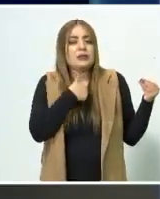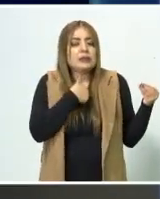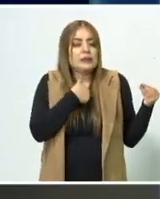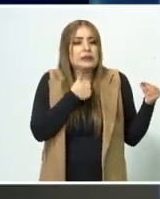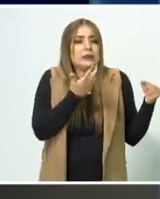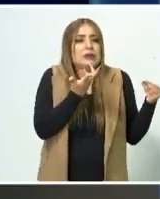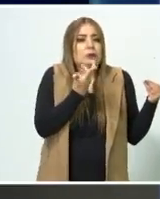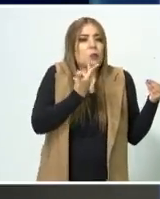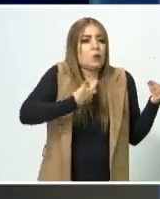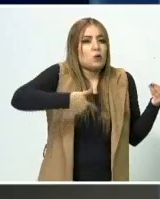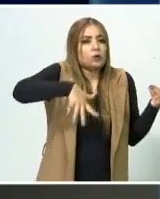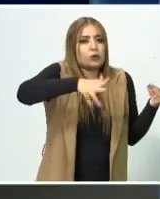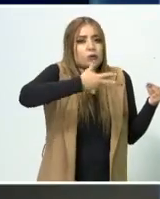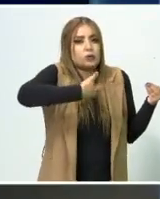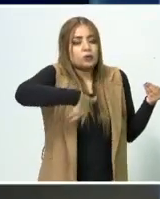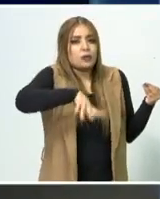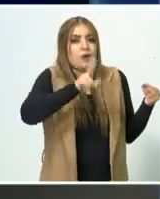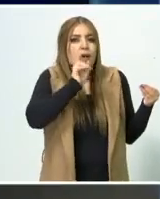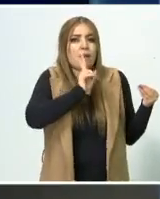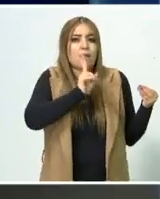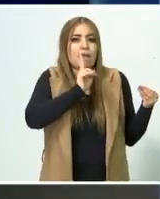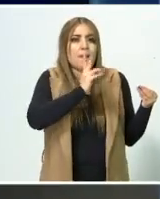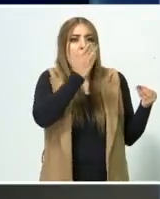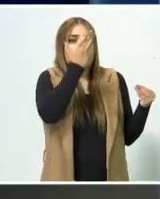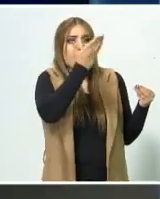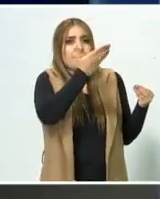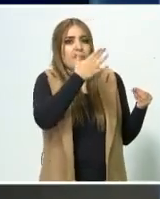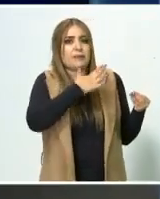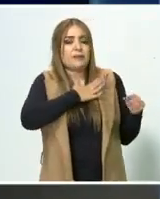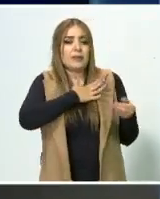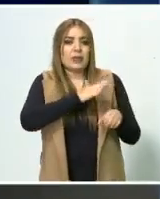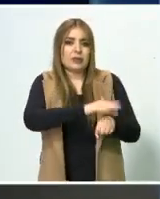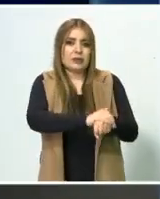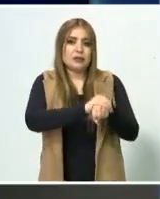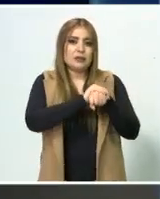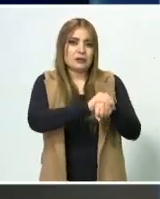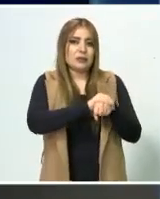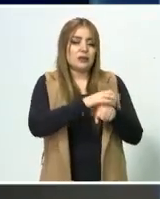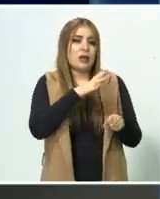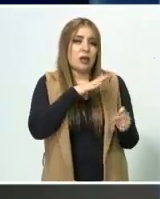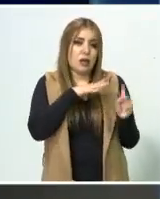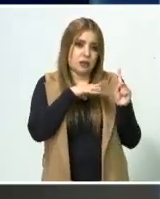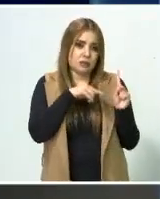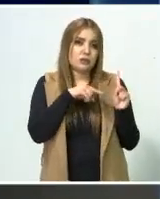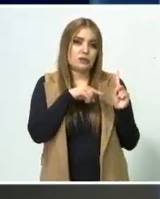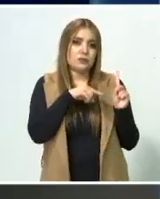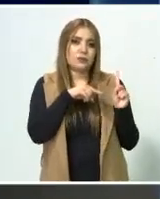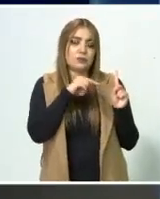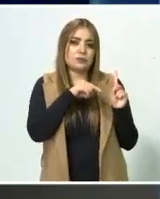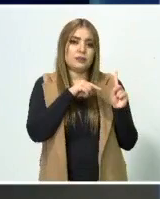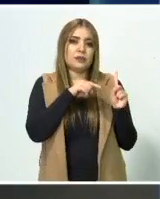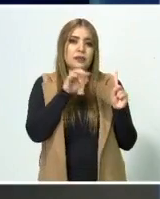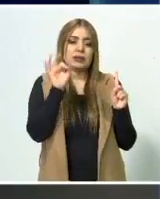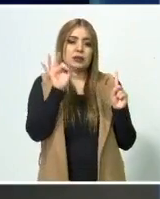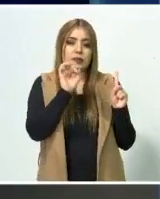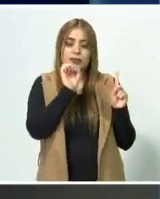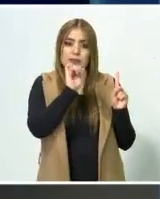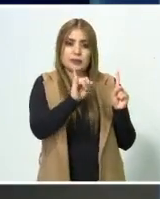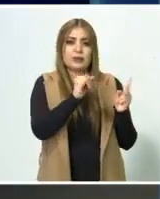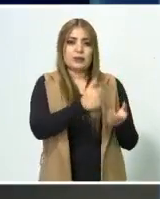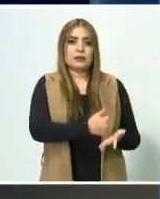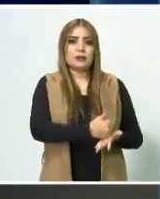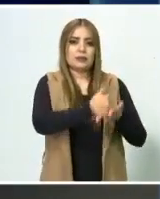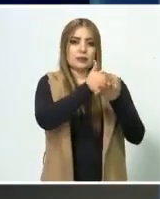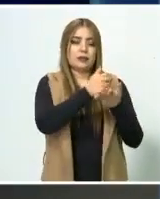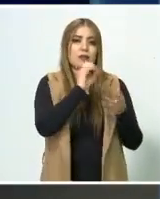de pedirle a mis amigos... Tengo uno en lo particular que seguramente me va a ayudar o lo